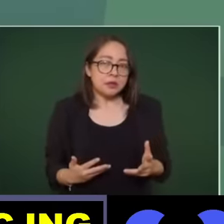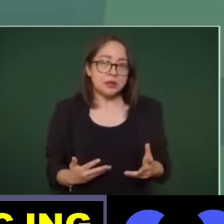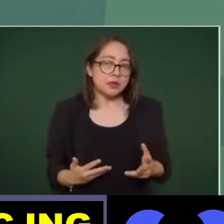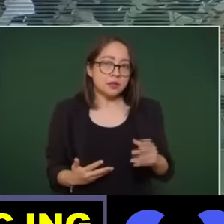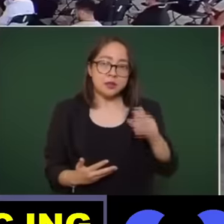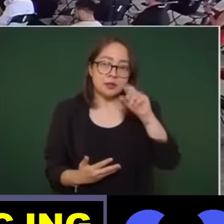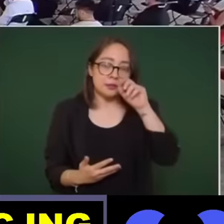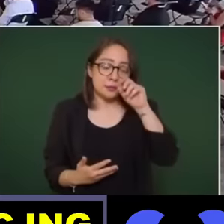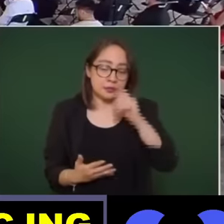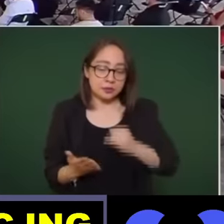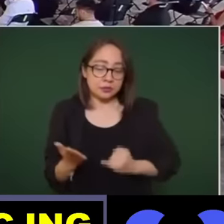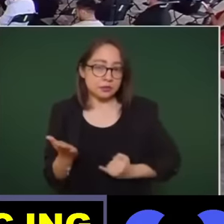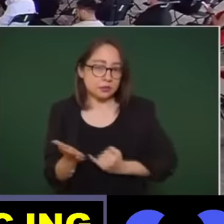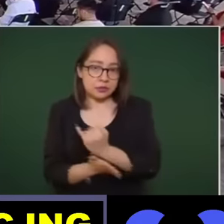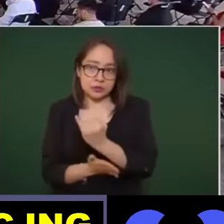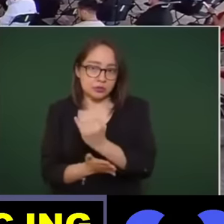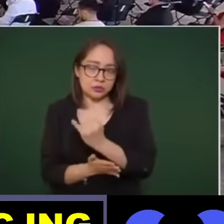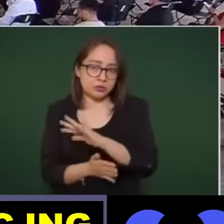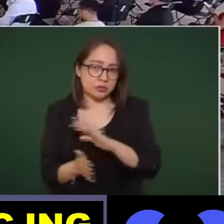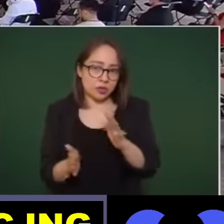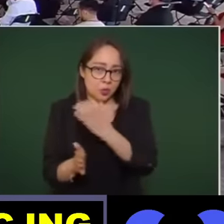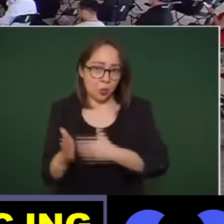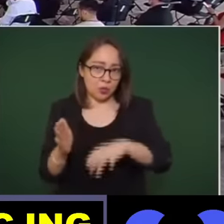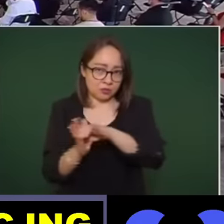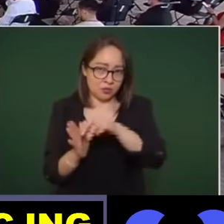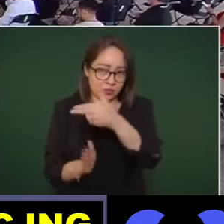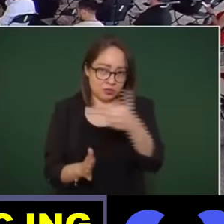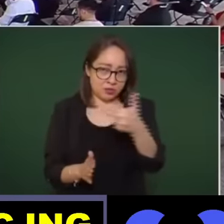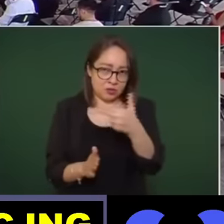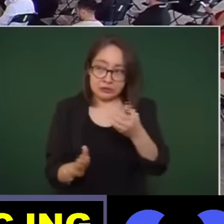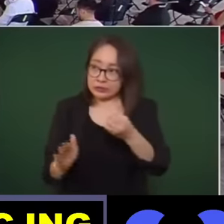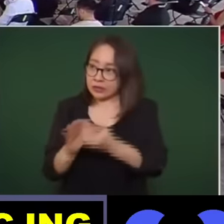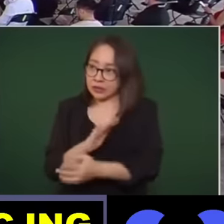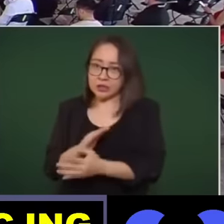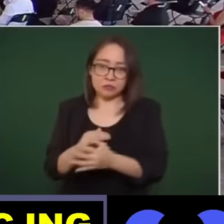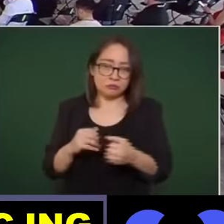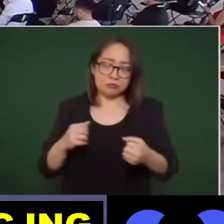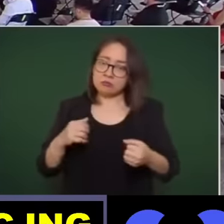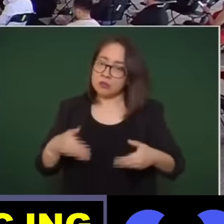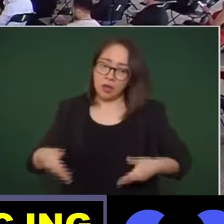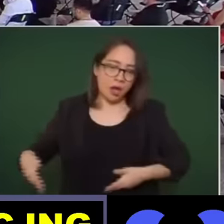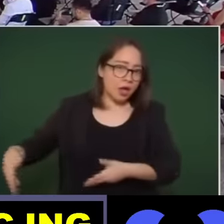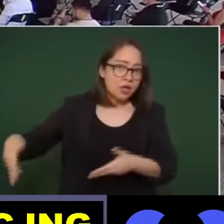salir de la habitación del cuarto e irnos por carretera